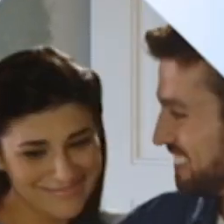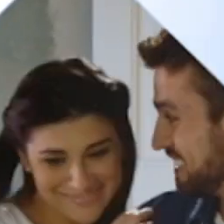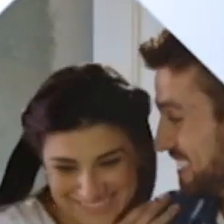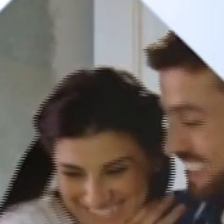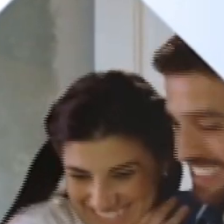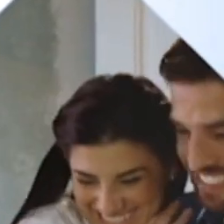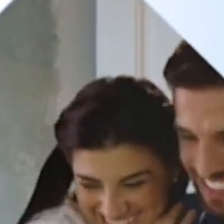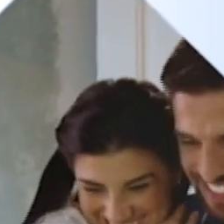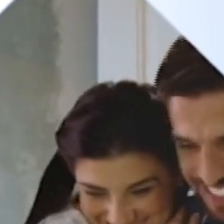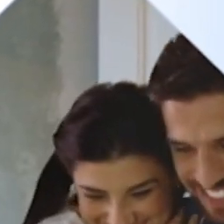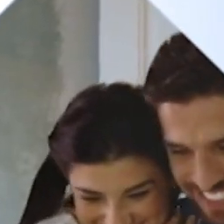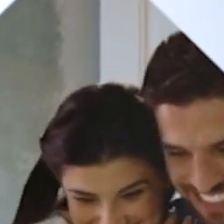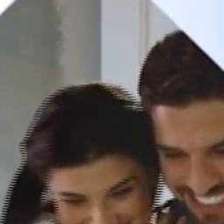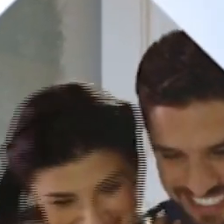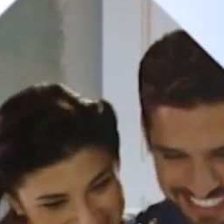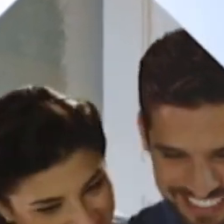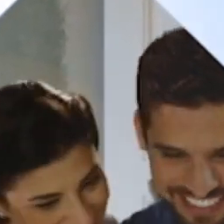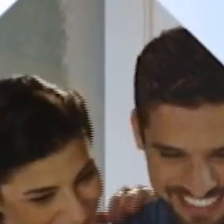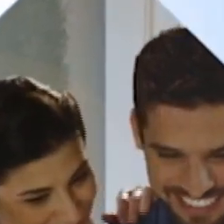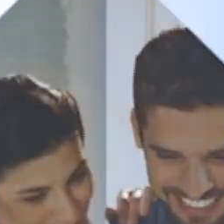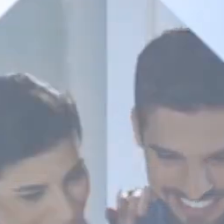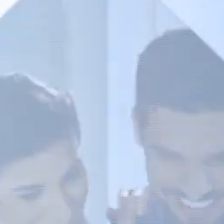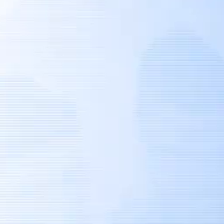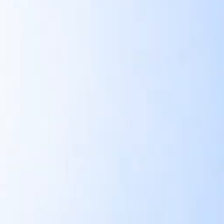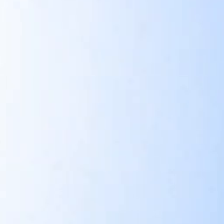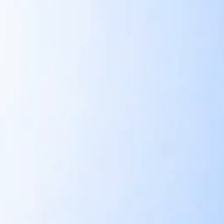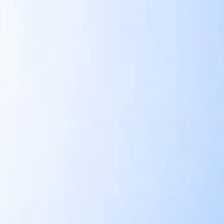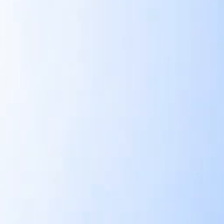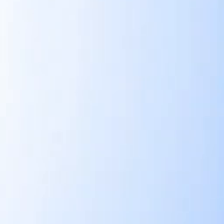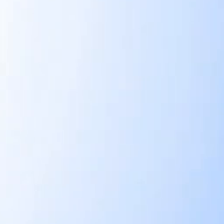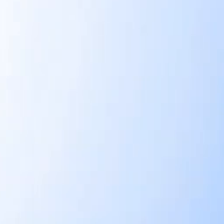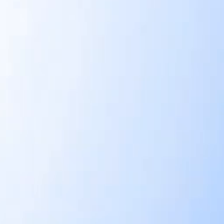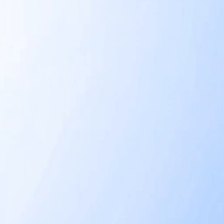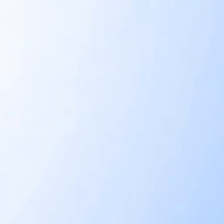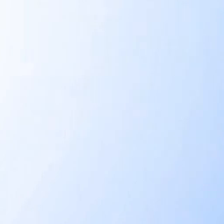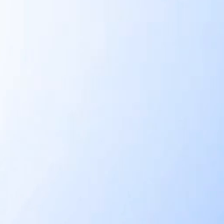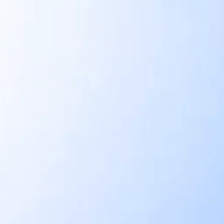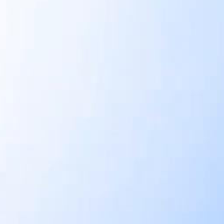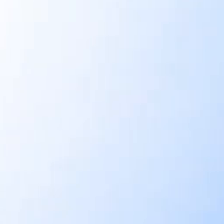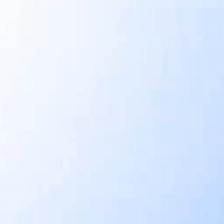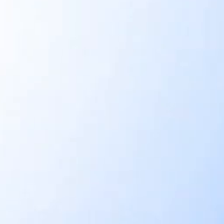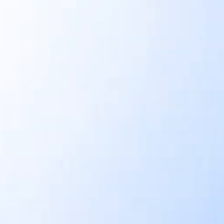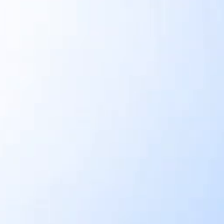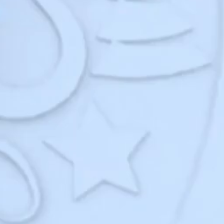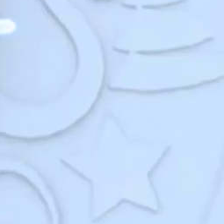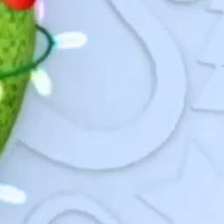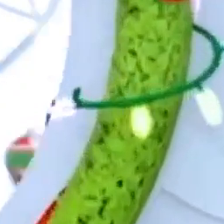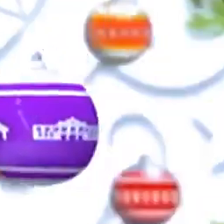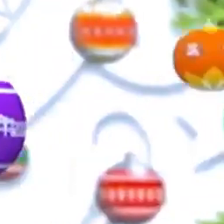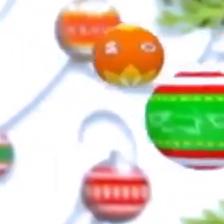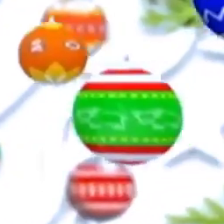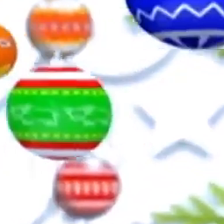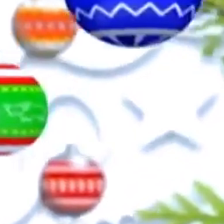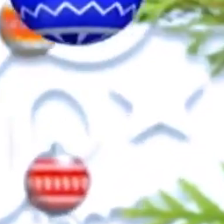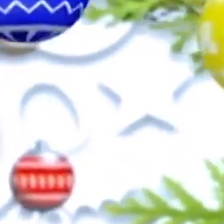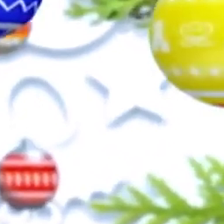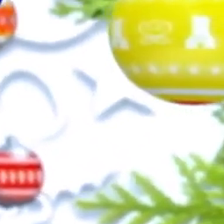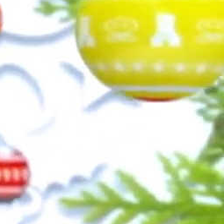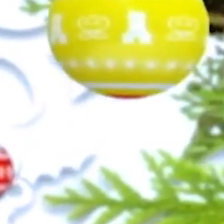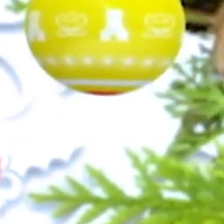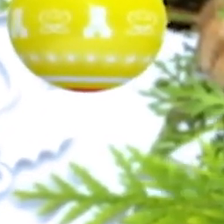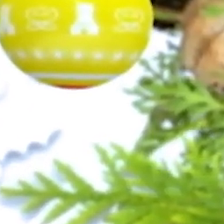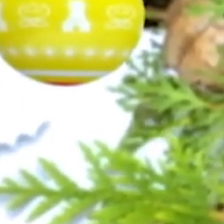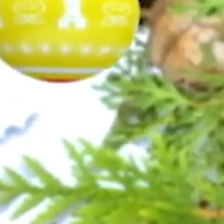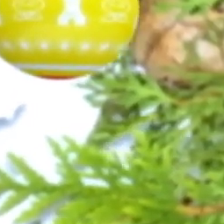y haga realidad su proyecto de vivienda. Somos el Banco de Costa Rica. Ábrale la puerta de su